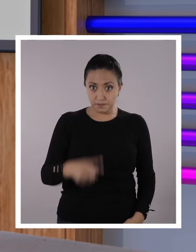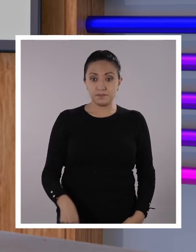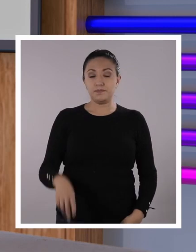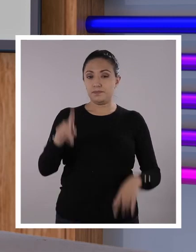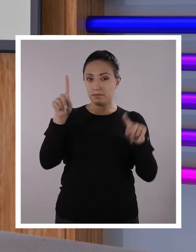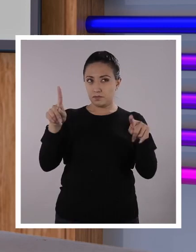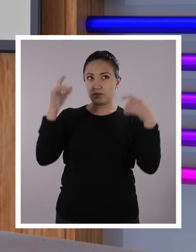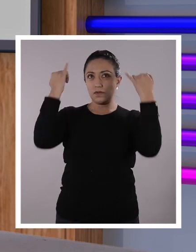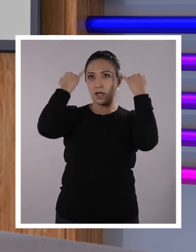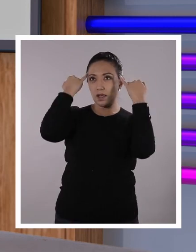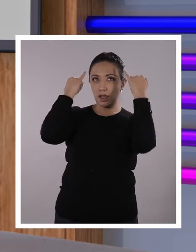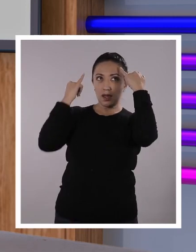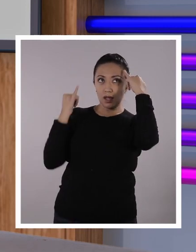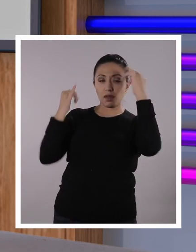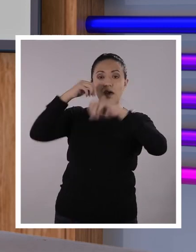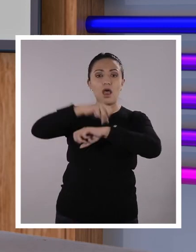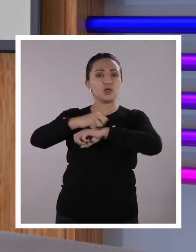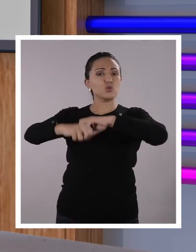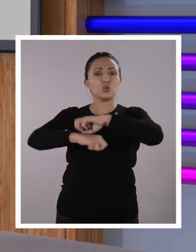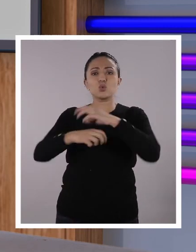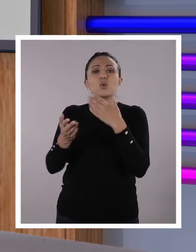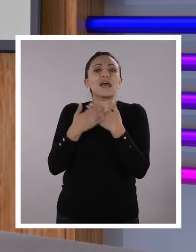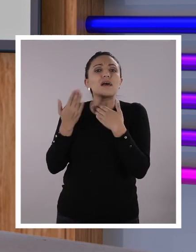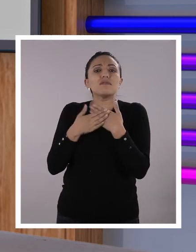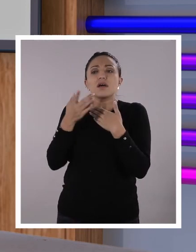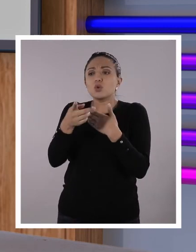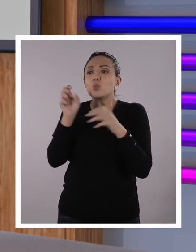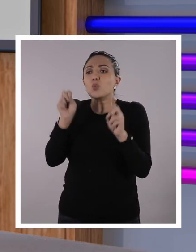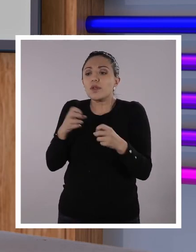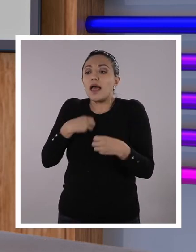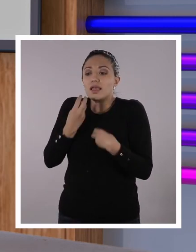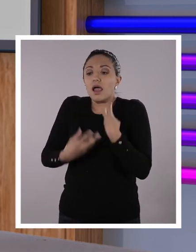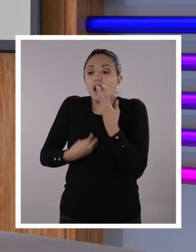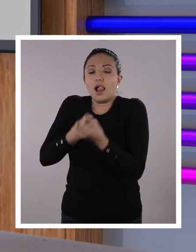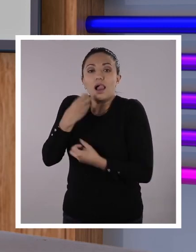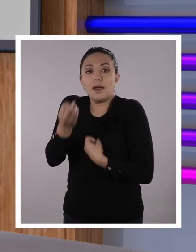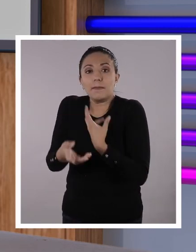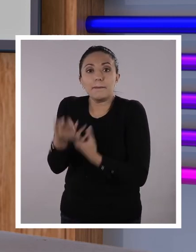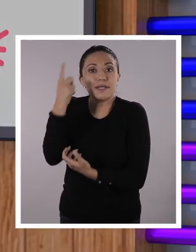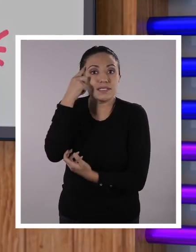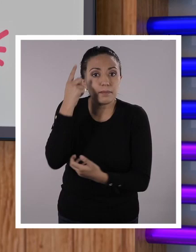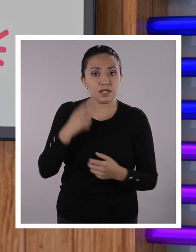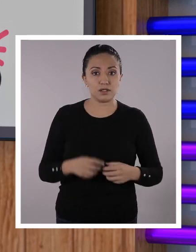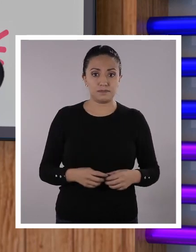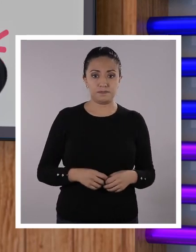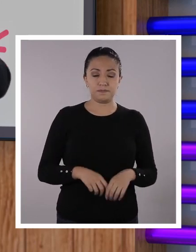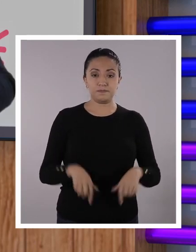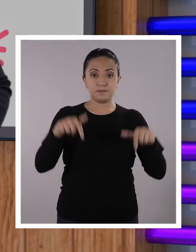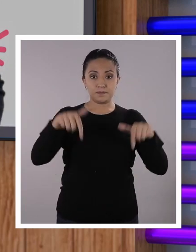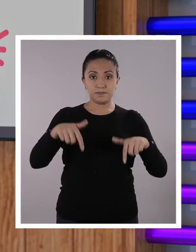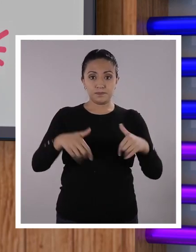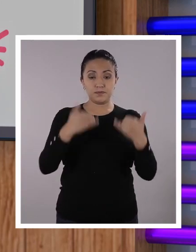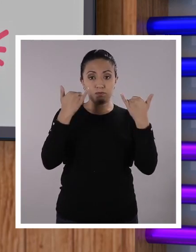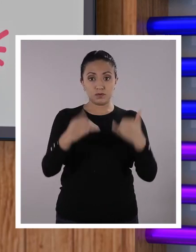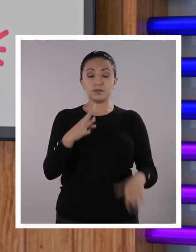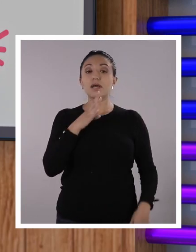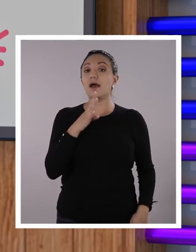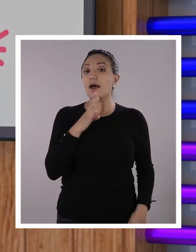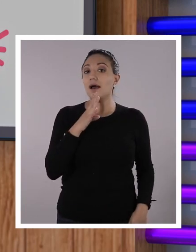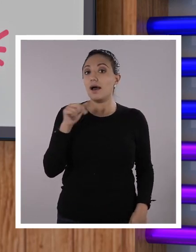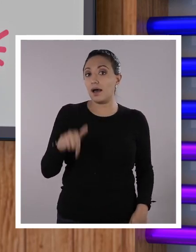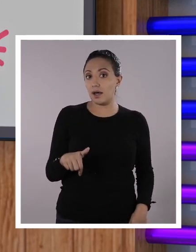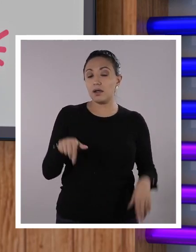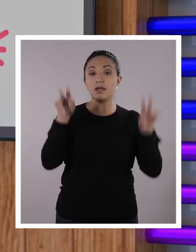una propuesta y una estructura súper sencilla para poder desarrollar tu pensamiento. Hoy hemos hablado